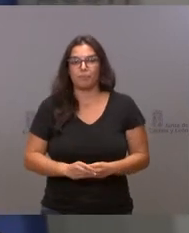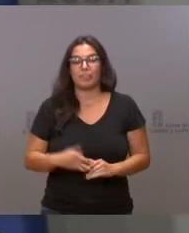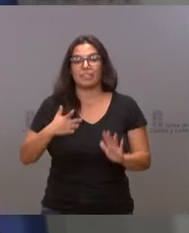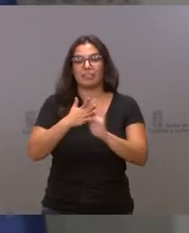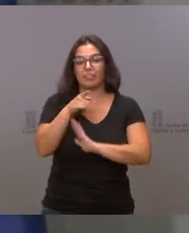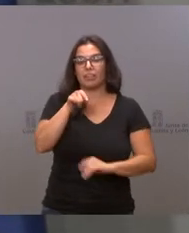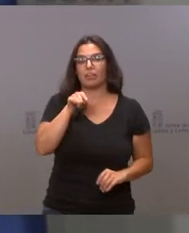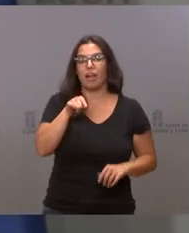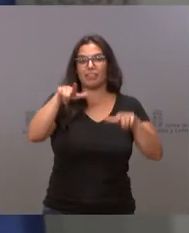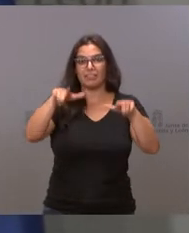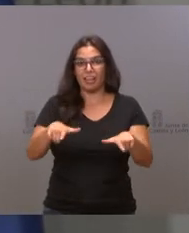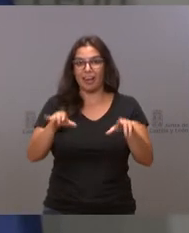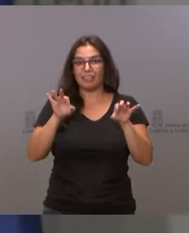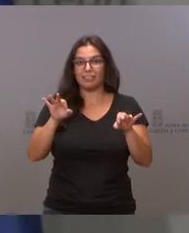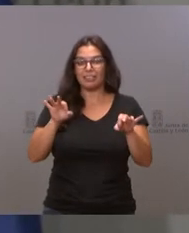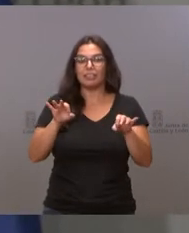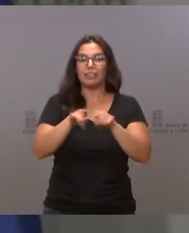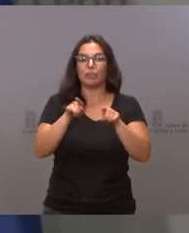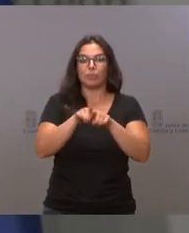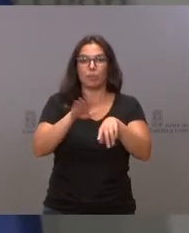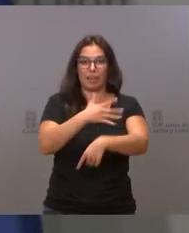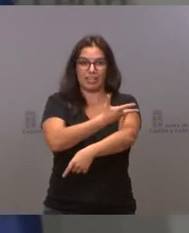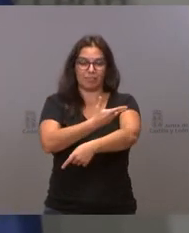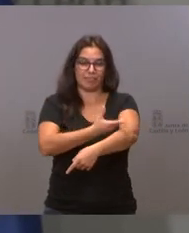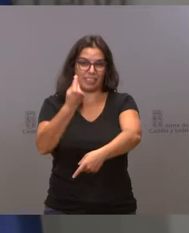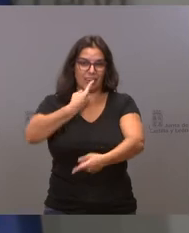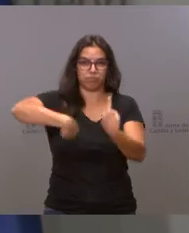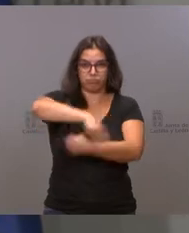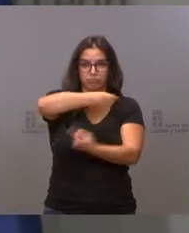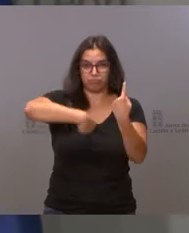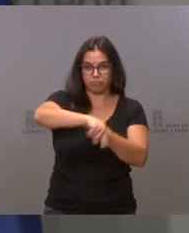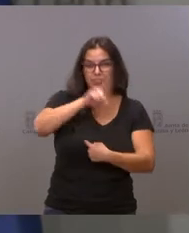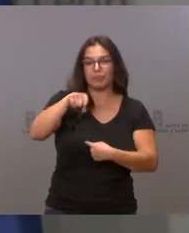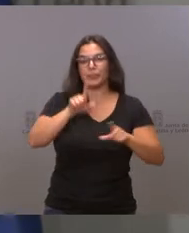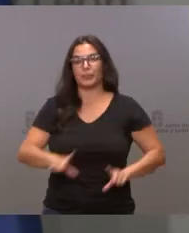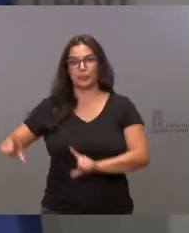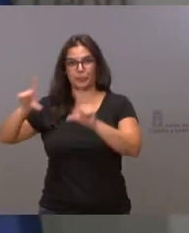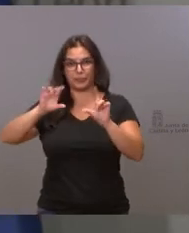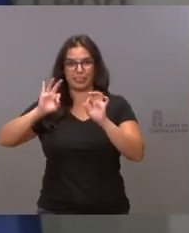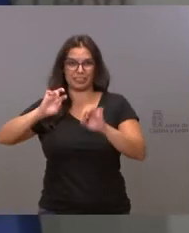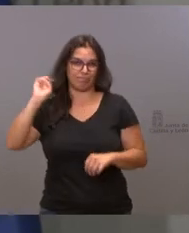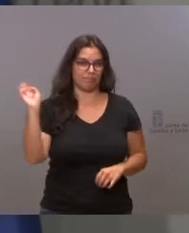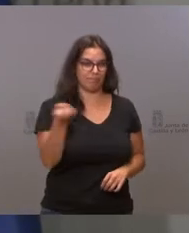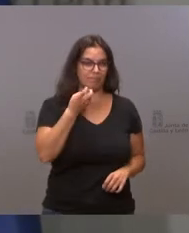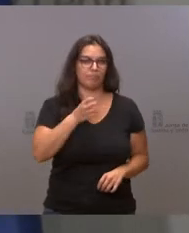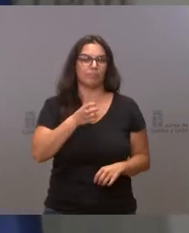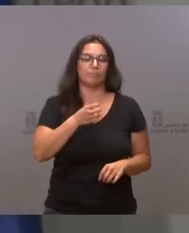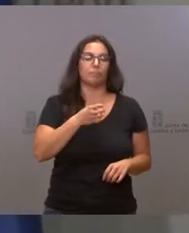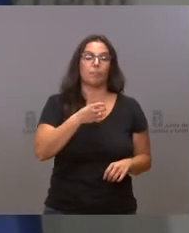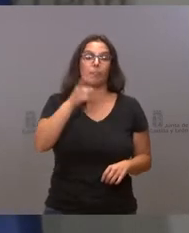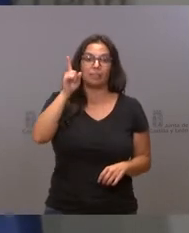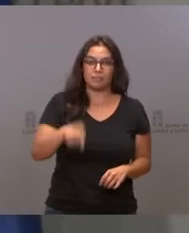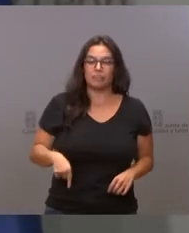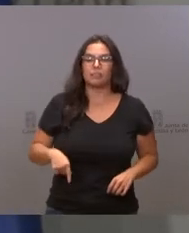de una sala de hemodinámica y tres de radiología digital y una sala de rayos multifunción. Además, se va